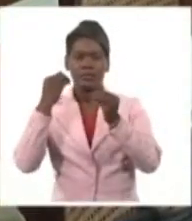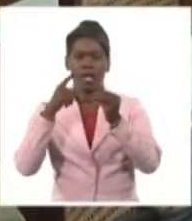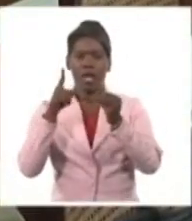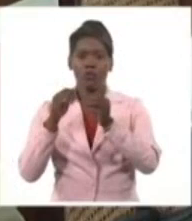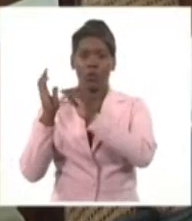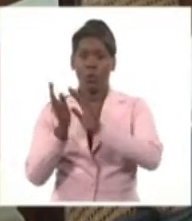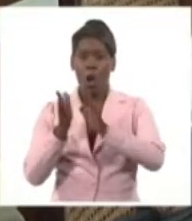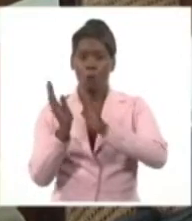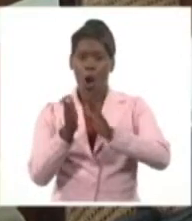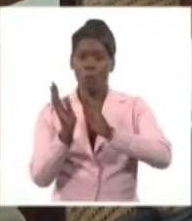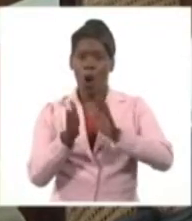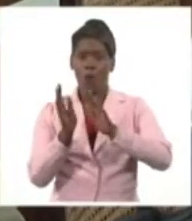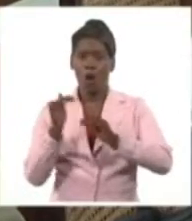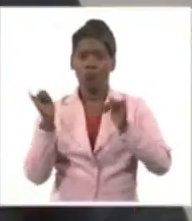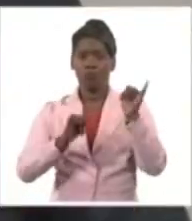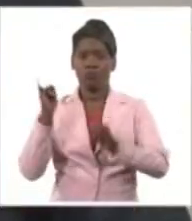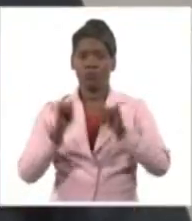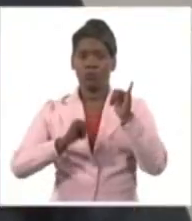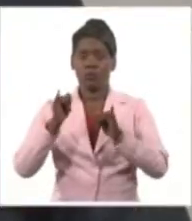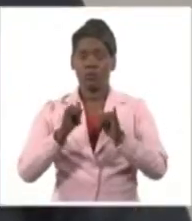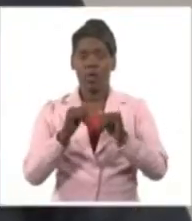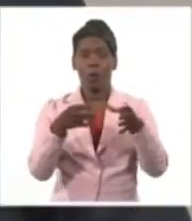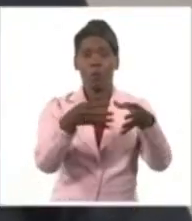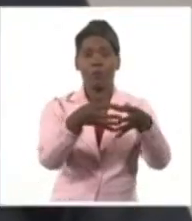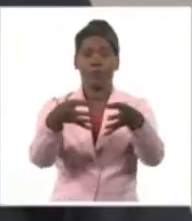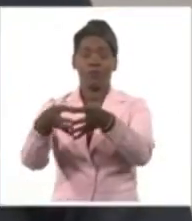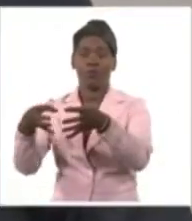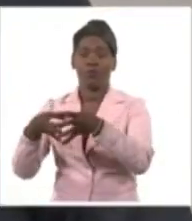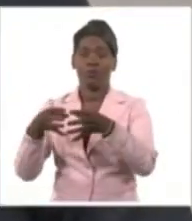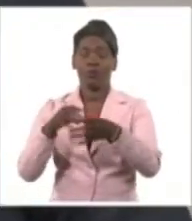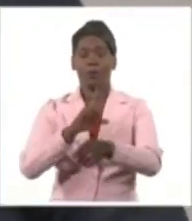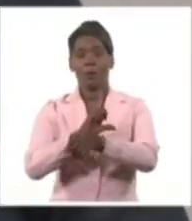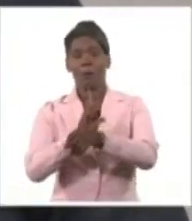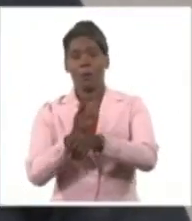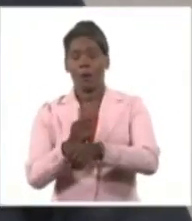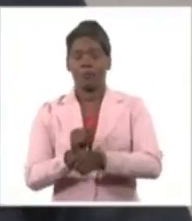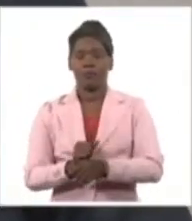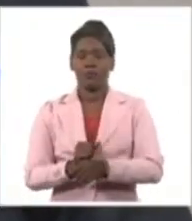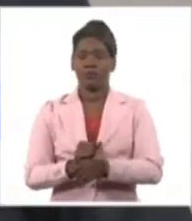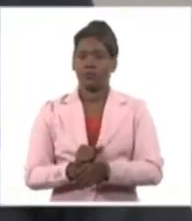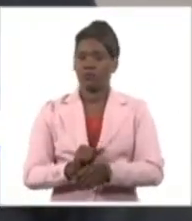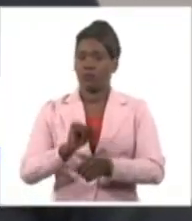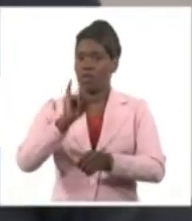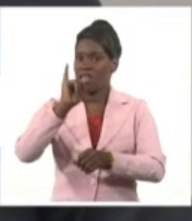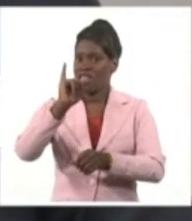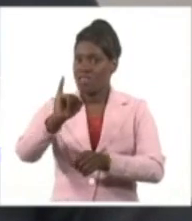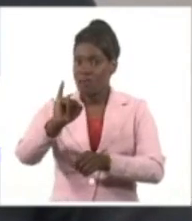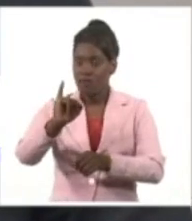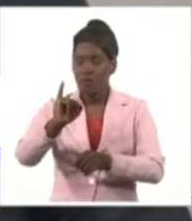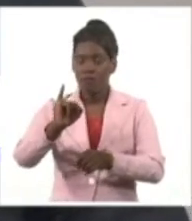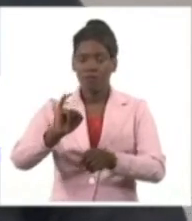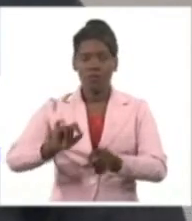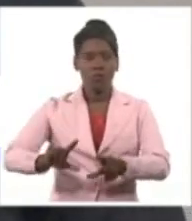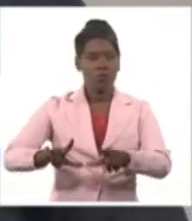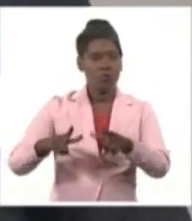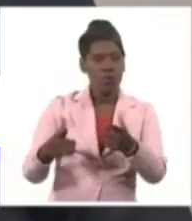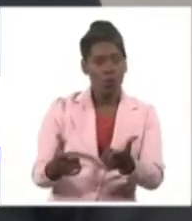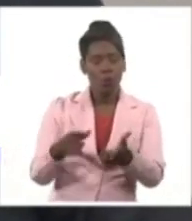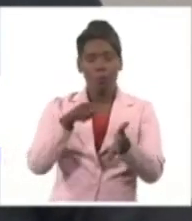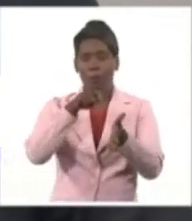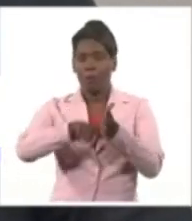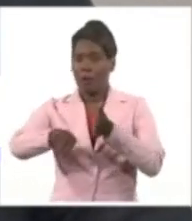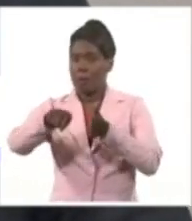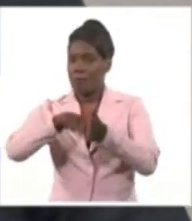arribando carga y esto realmente colapsó a la entidad. La irresponsabilidad, la falta de sensibilidad, el